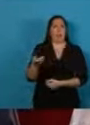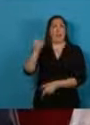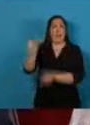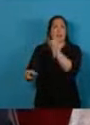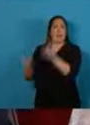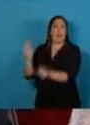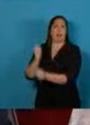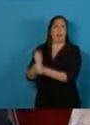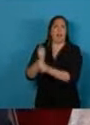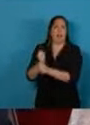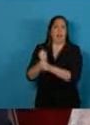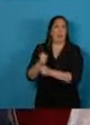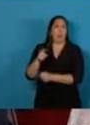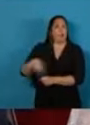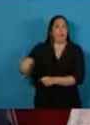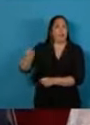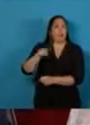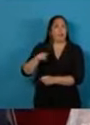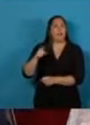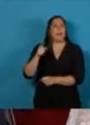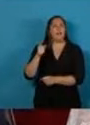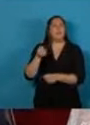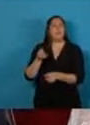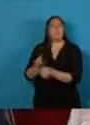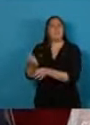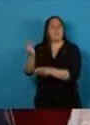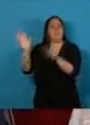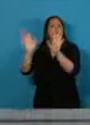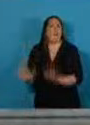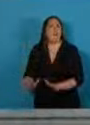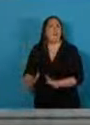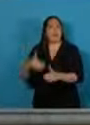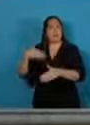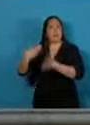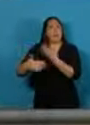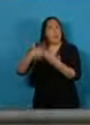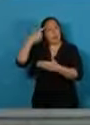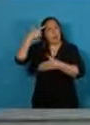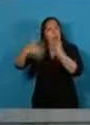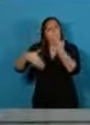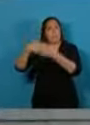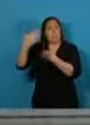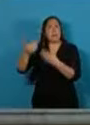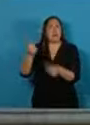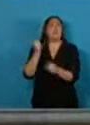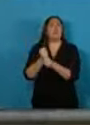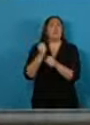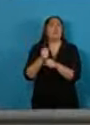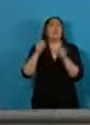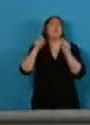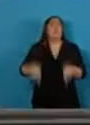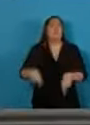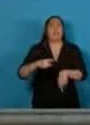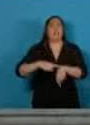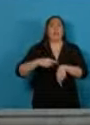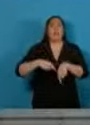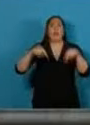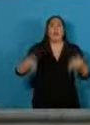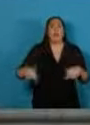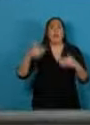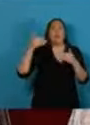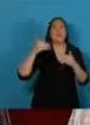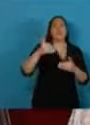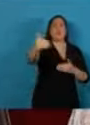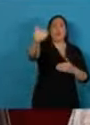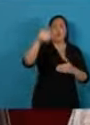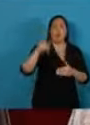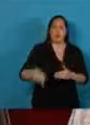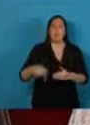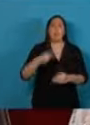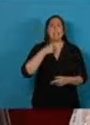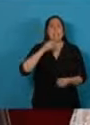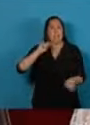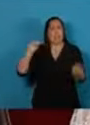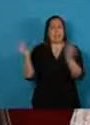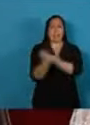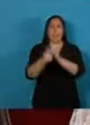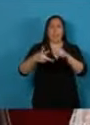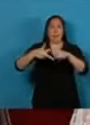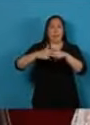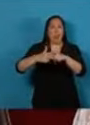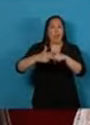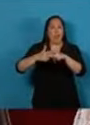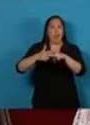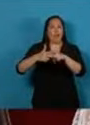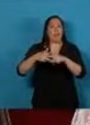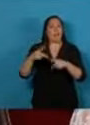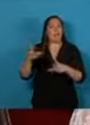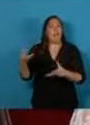fortalecimiento de la formación permanente para los trabajos del presente y del futuro queremos que el cambio tecnológico tenga